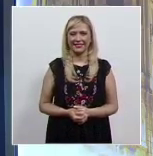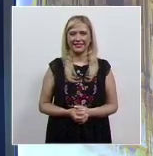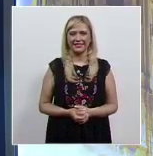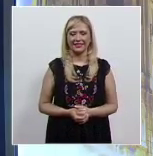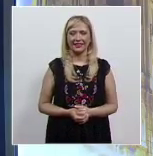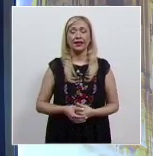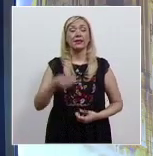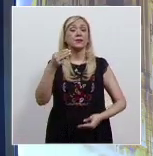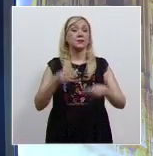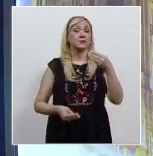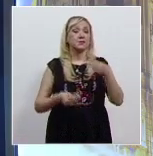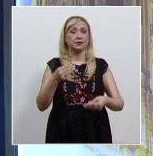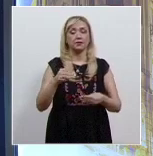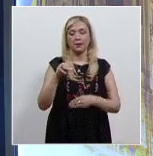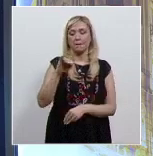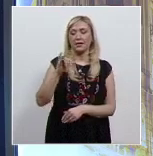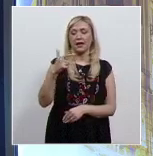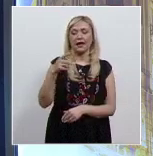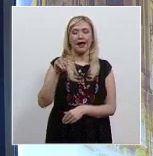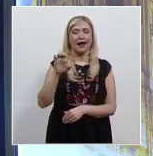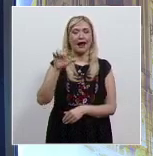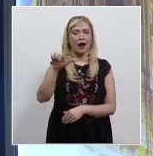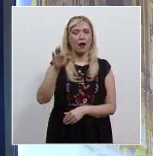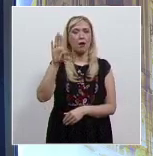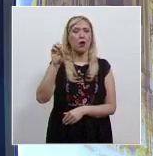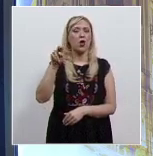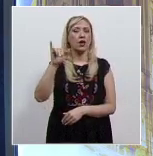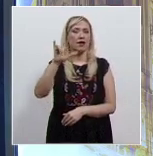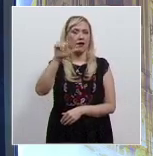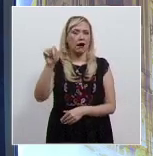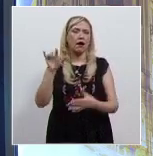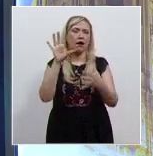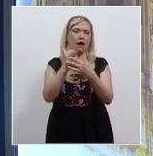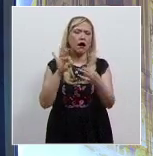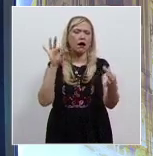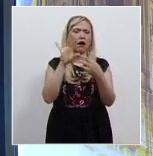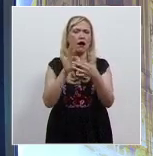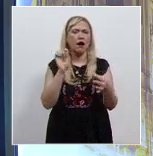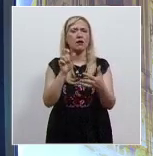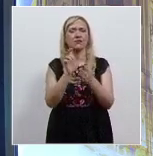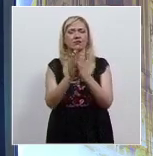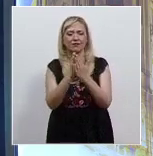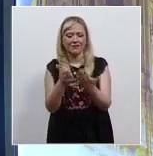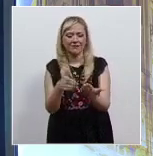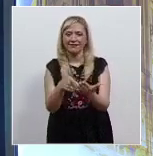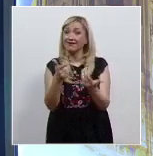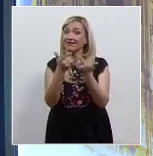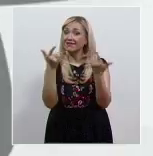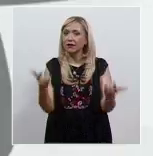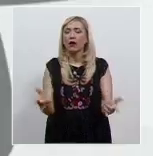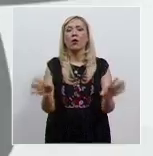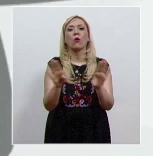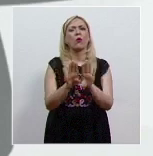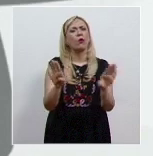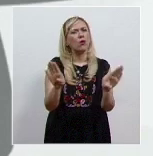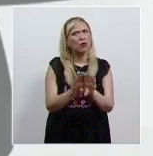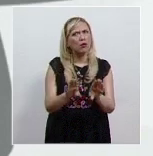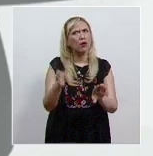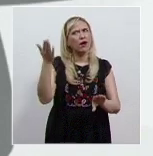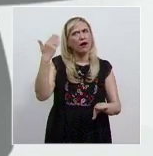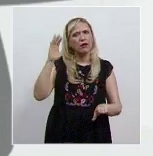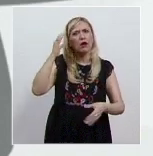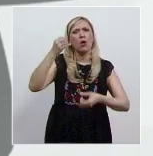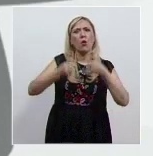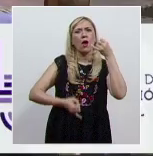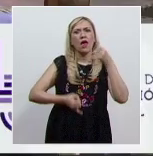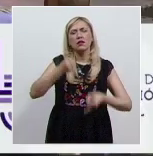El magistrado Miguel Bonilla López explicó a través de diversos pasajes de la literatura cómo han respondido los impartidores de